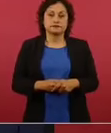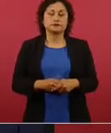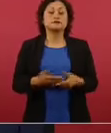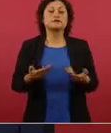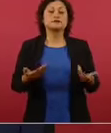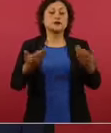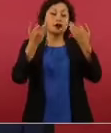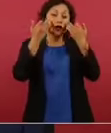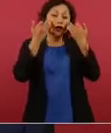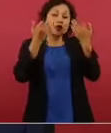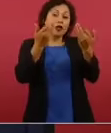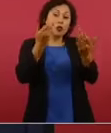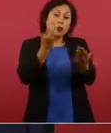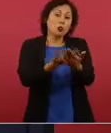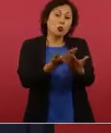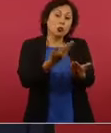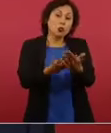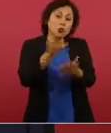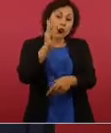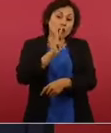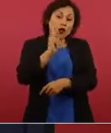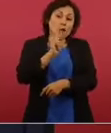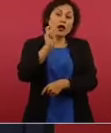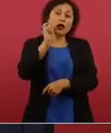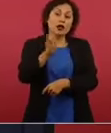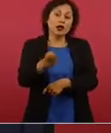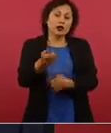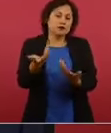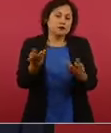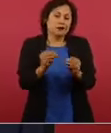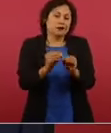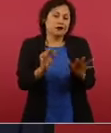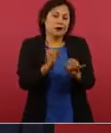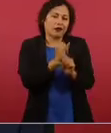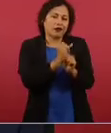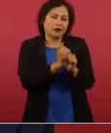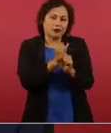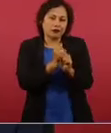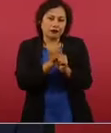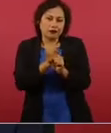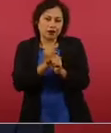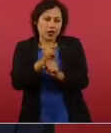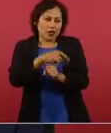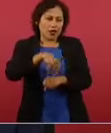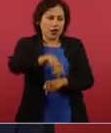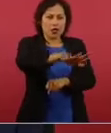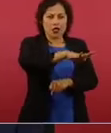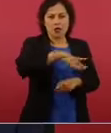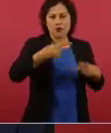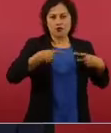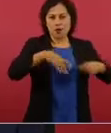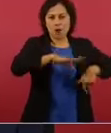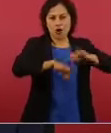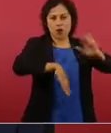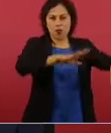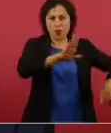niveles, índices de letalidad en enfrentamientos.